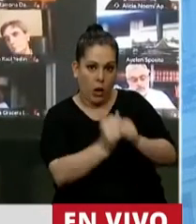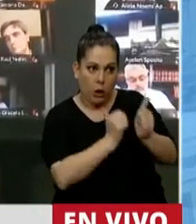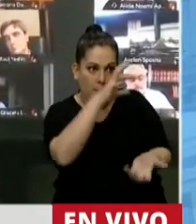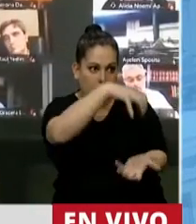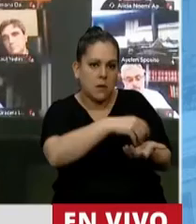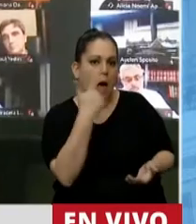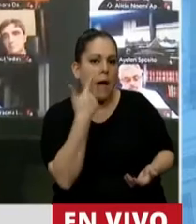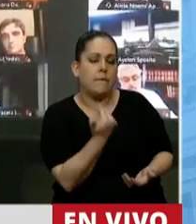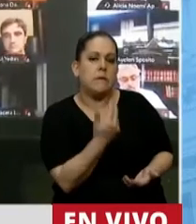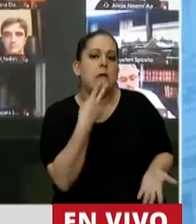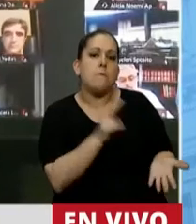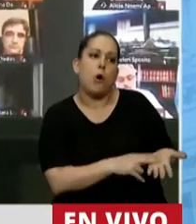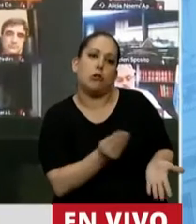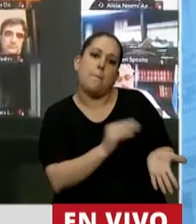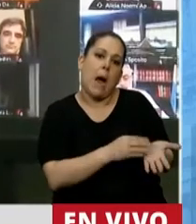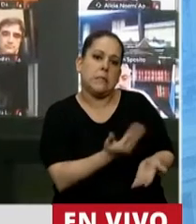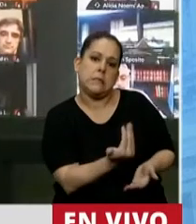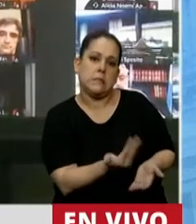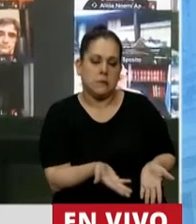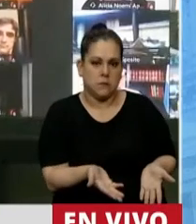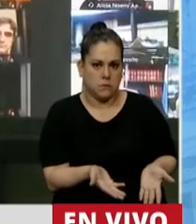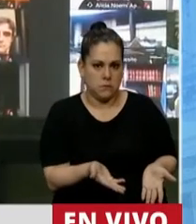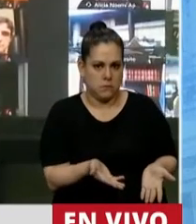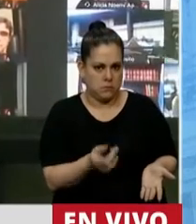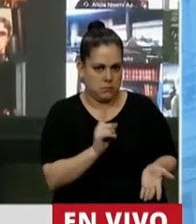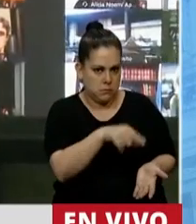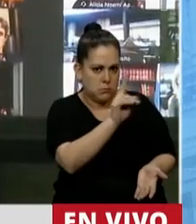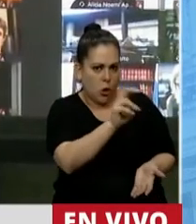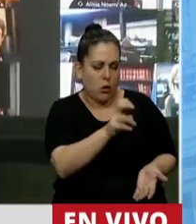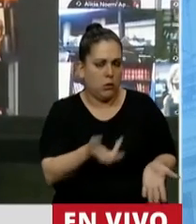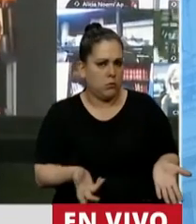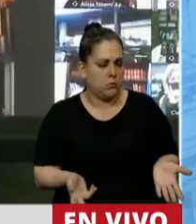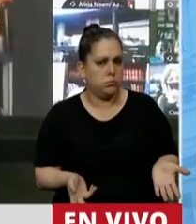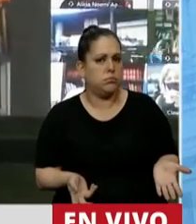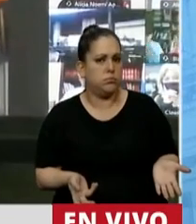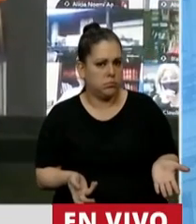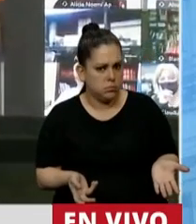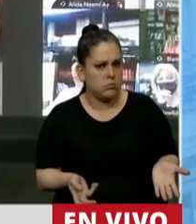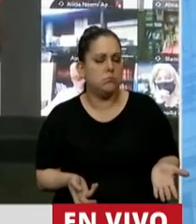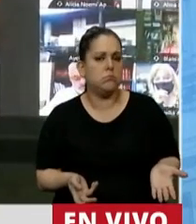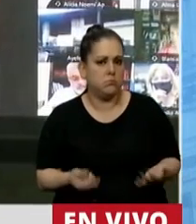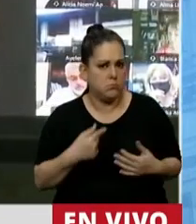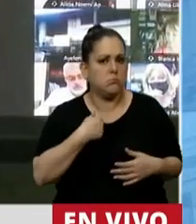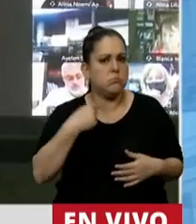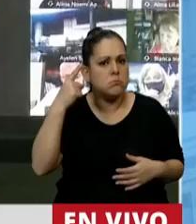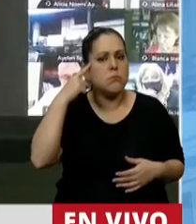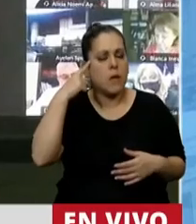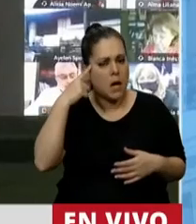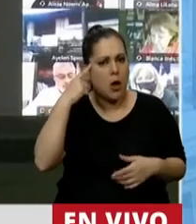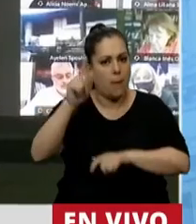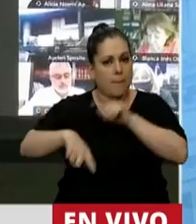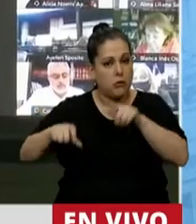emprendió. Yo creo que también una de las grandes virtudes que tienen los malos